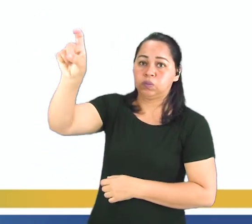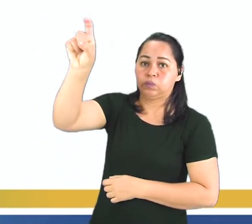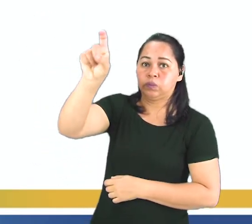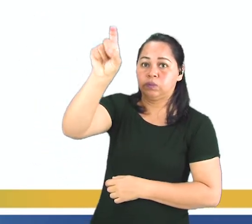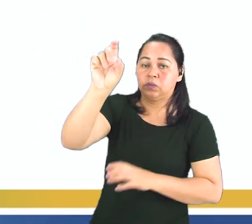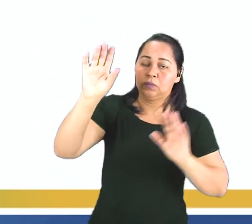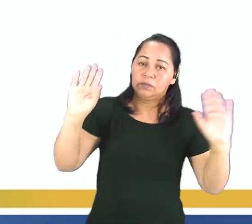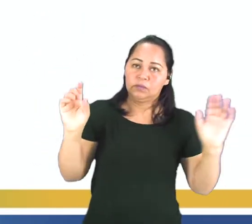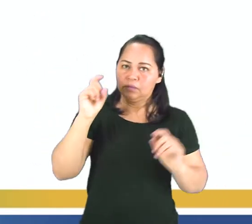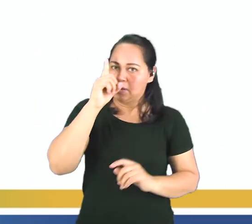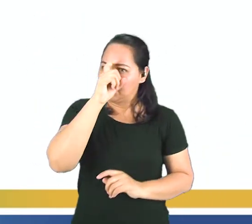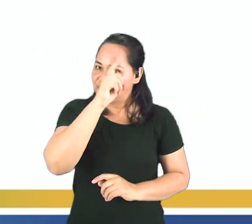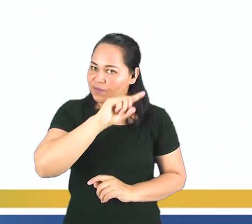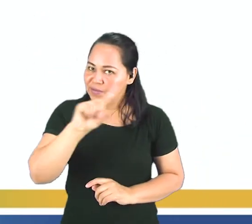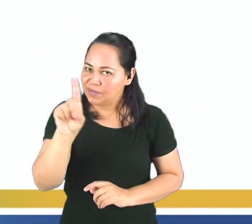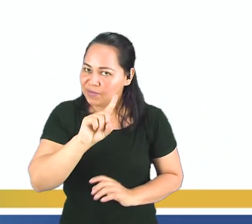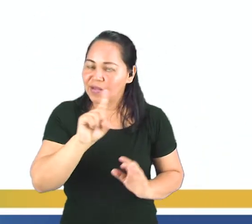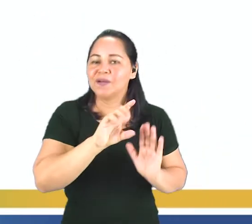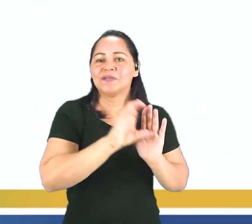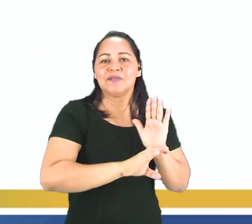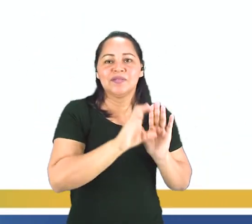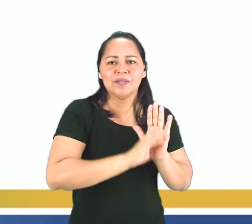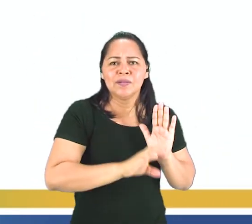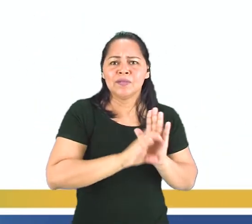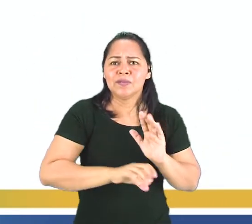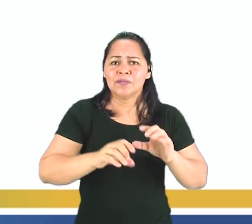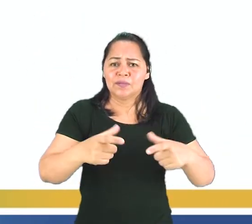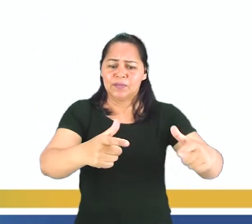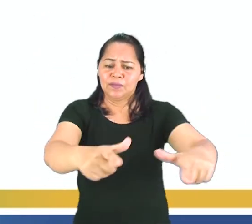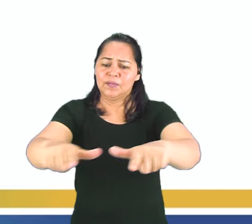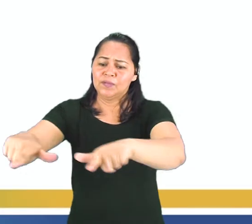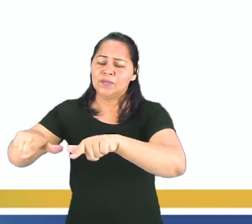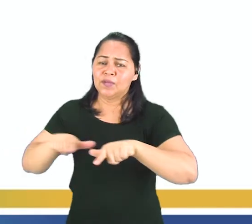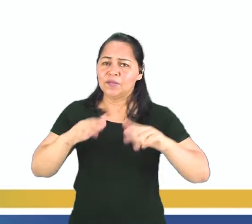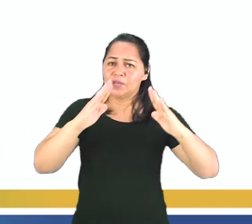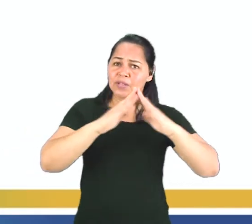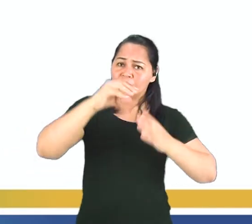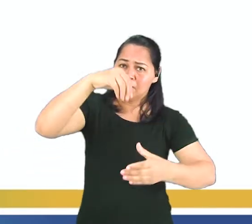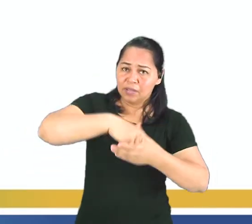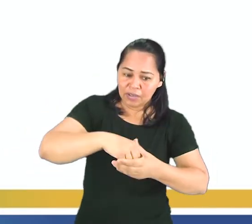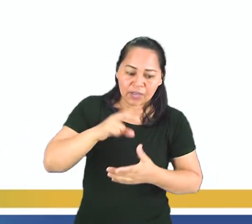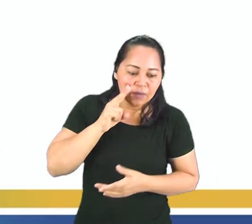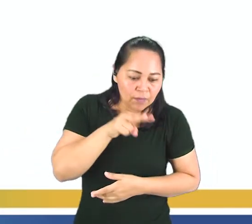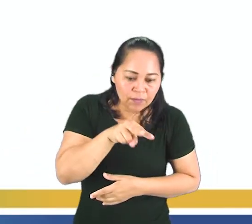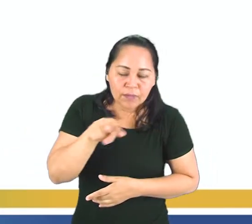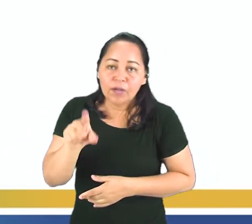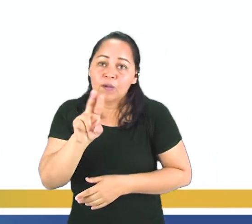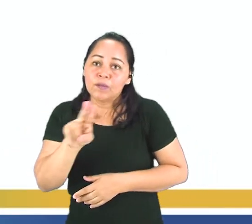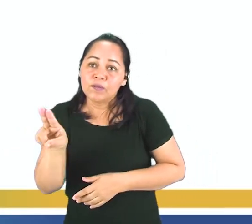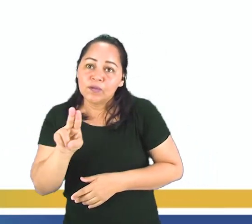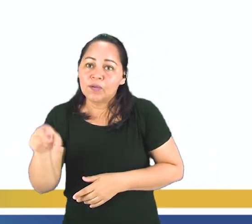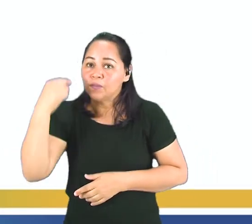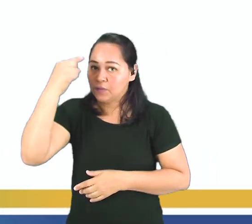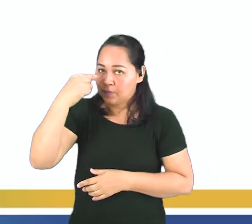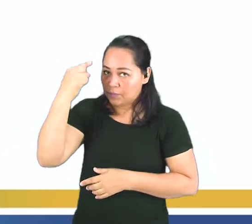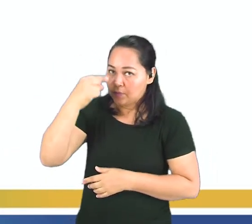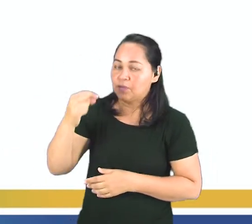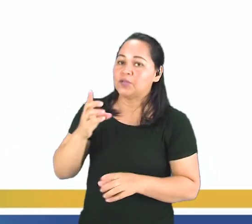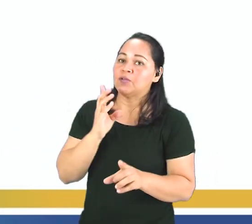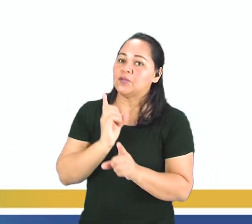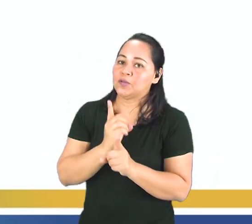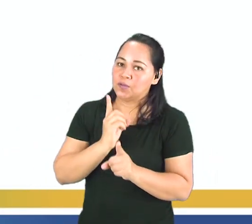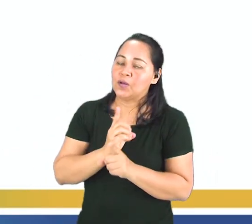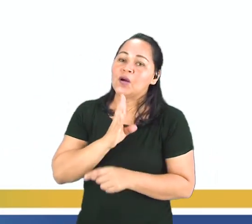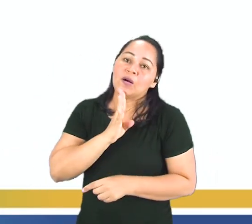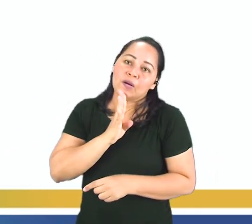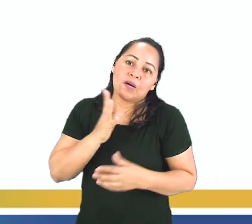nada difícil este contenido. Los móveis de la casa son una parte bien simple que nosotros podemos ahí trabajar muchas cosas y podemos utilizar en nuestro día